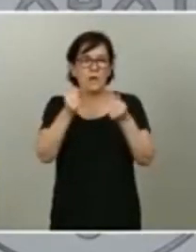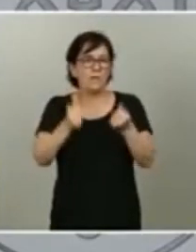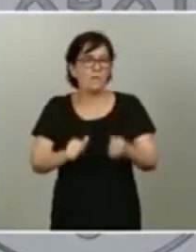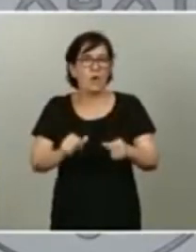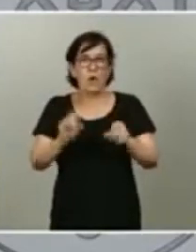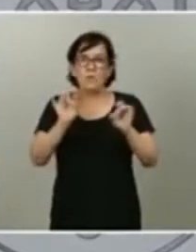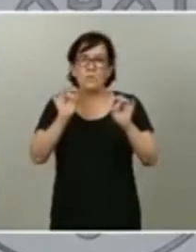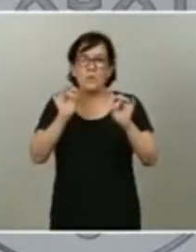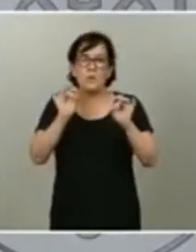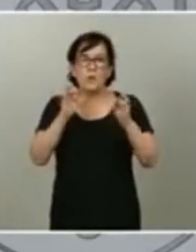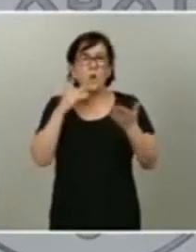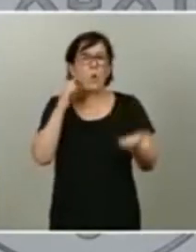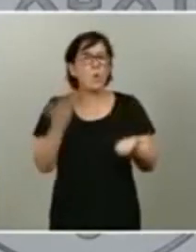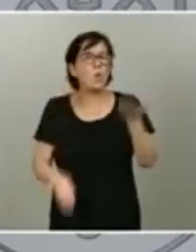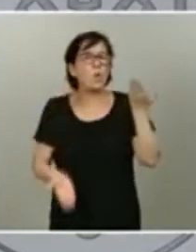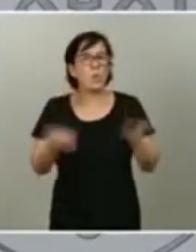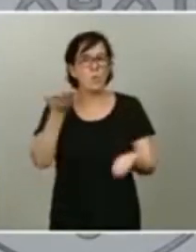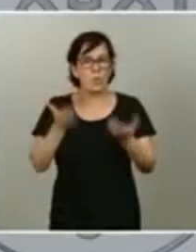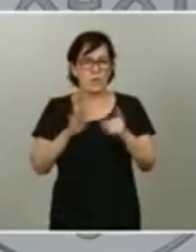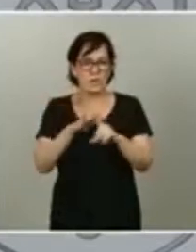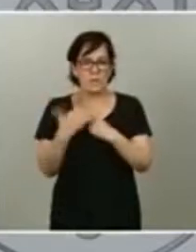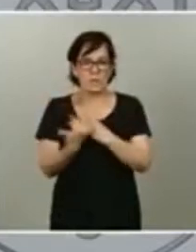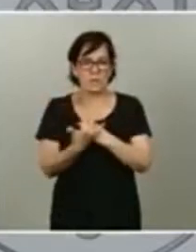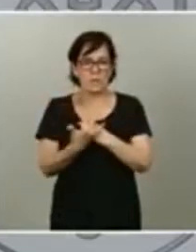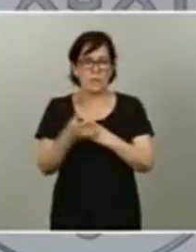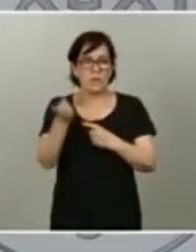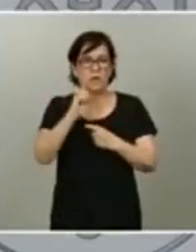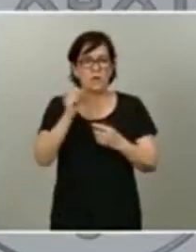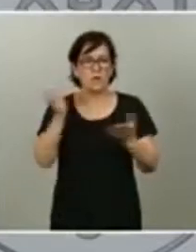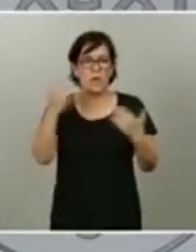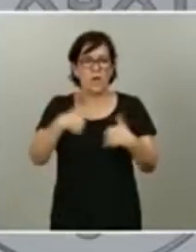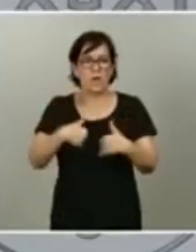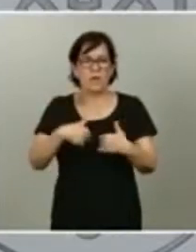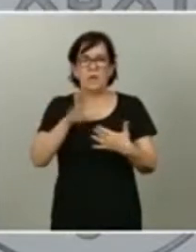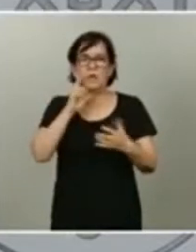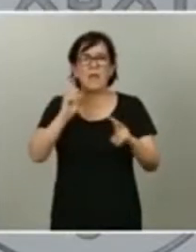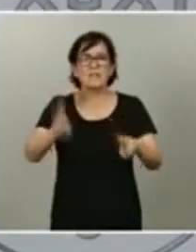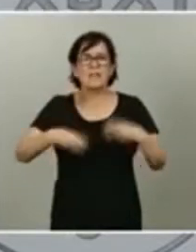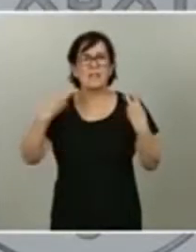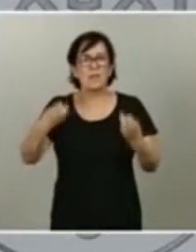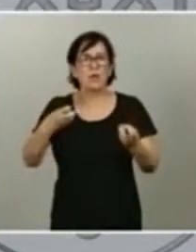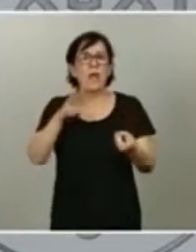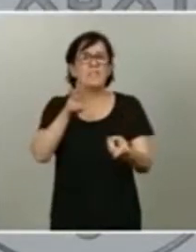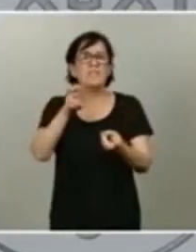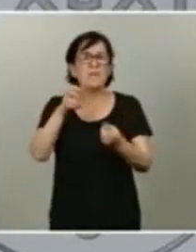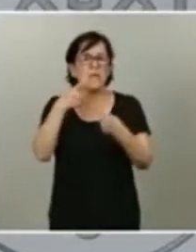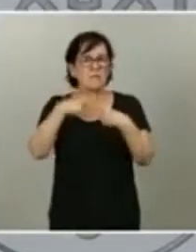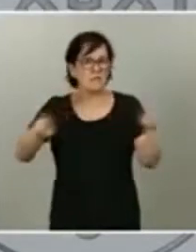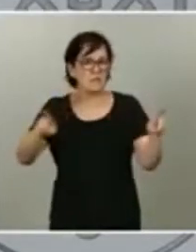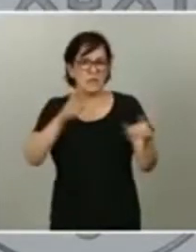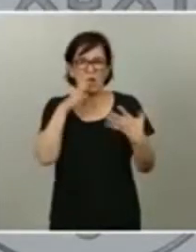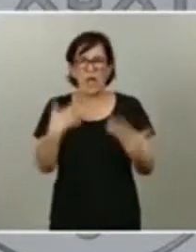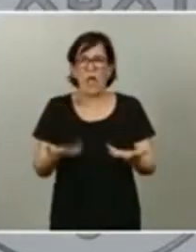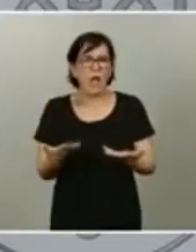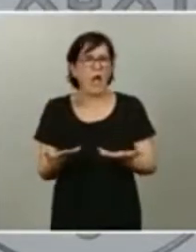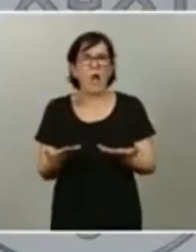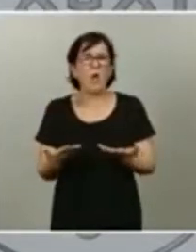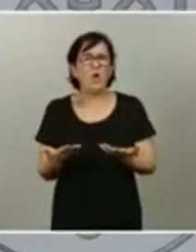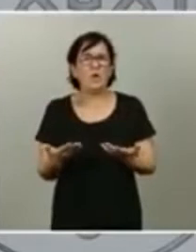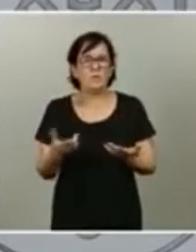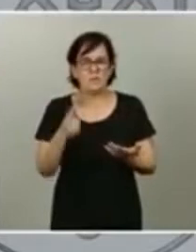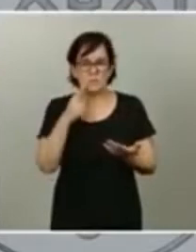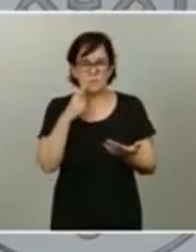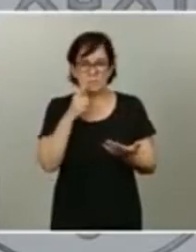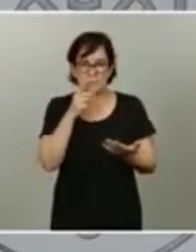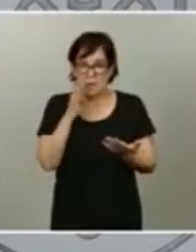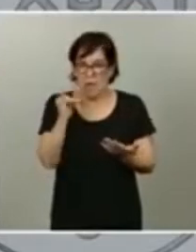justa a esta situación. Es decir, no hay prevista ninguna reforma fiscal distinta de la que en este momento estará en vigor y, por